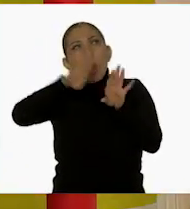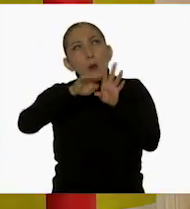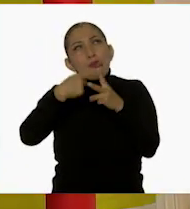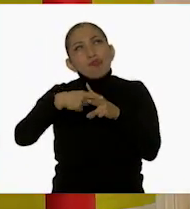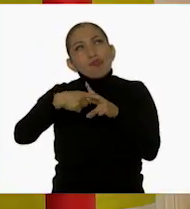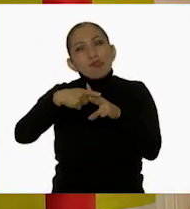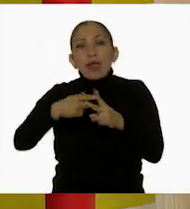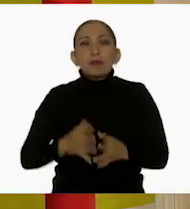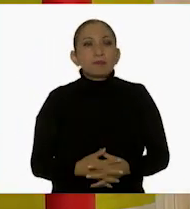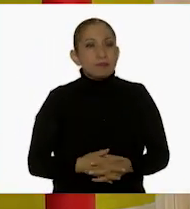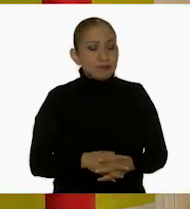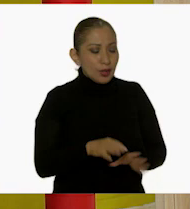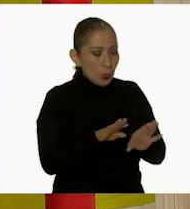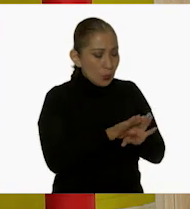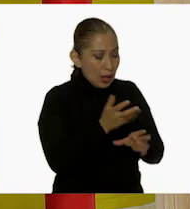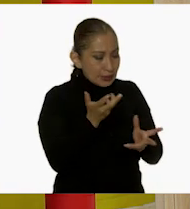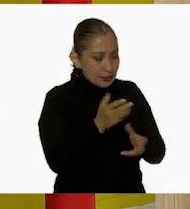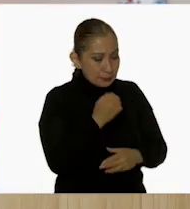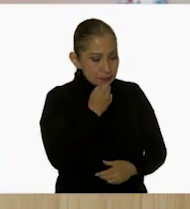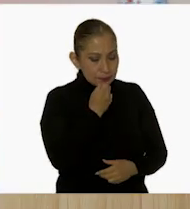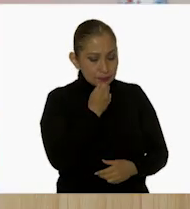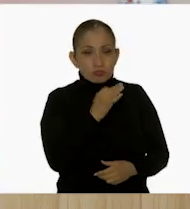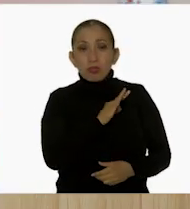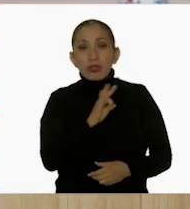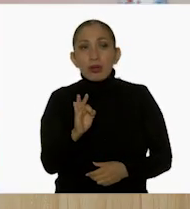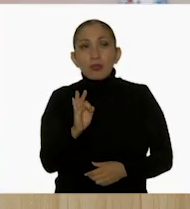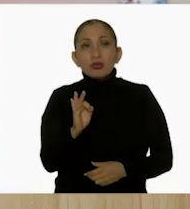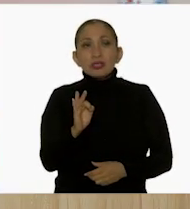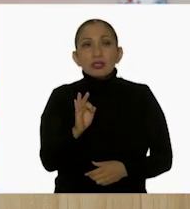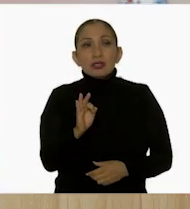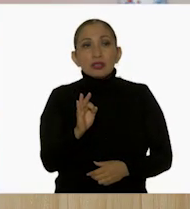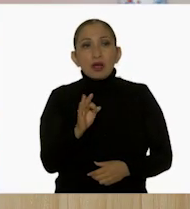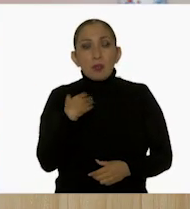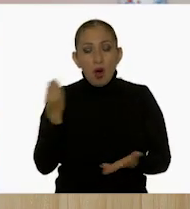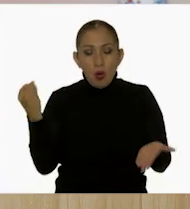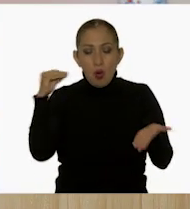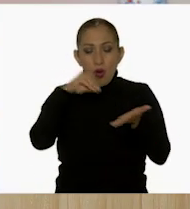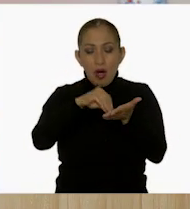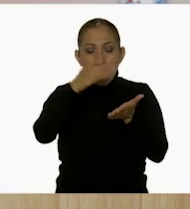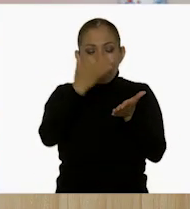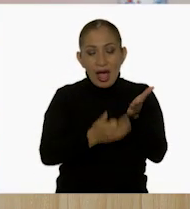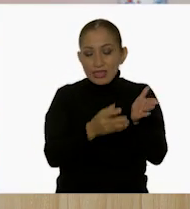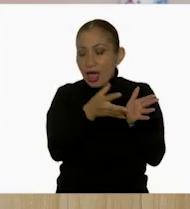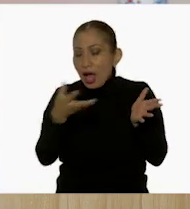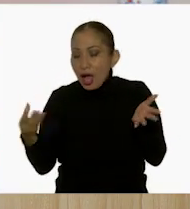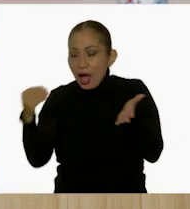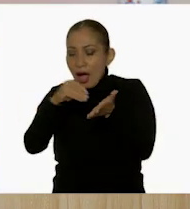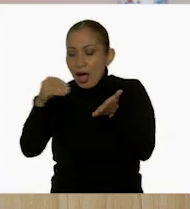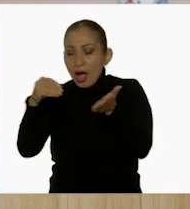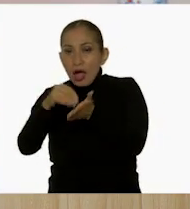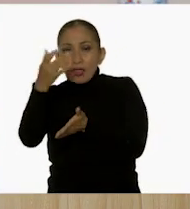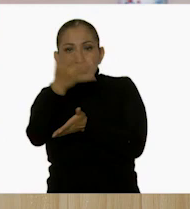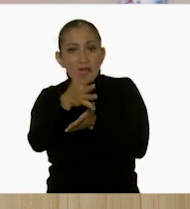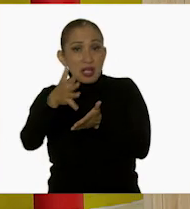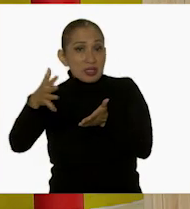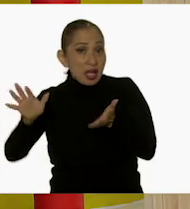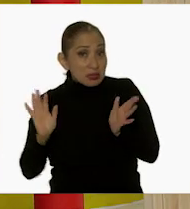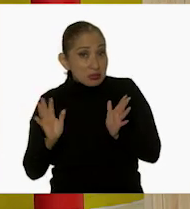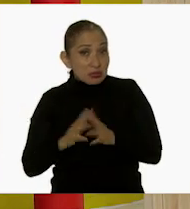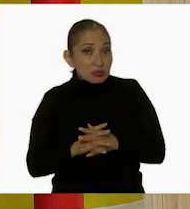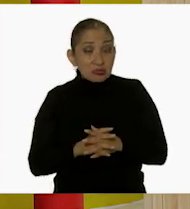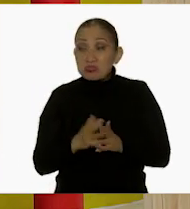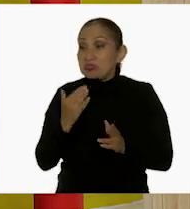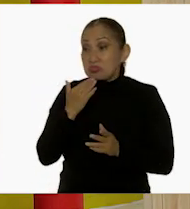A ver, ¿qué podríamos hacer? Pues, podemos seguir acompletando con decenas, ¿no, Pili? Podría ser, sí.